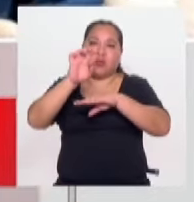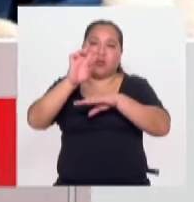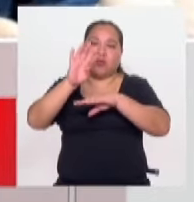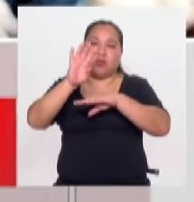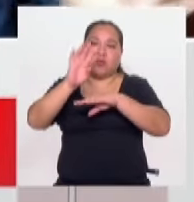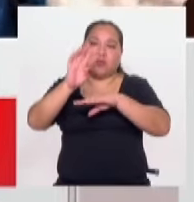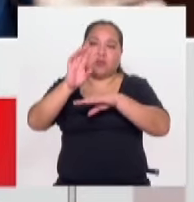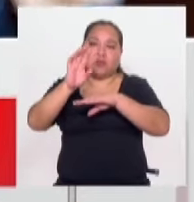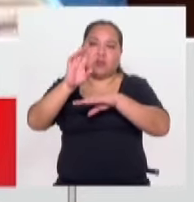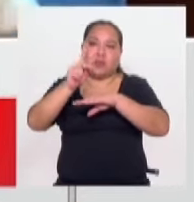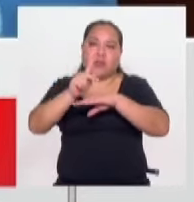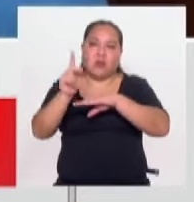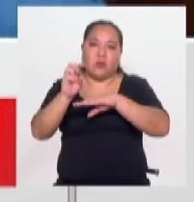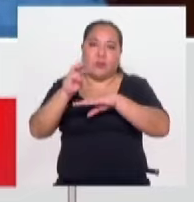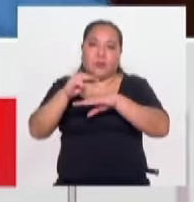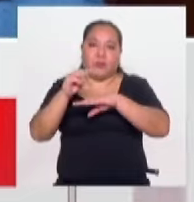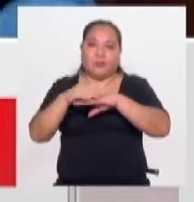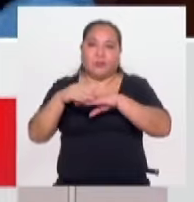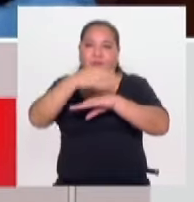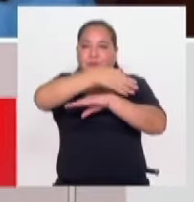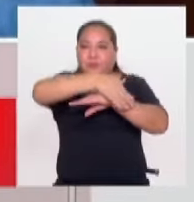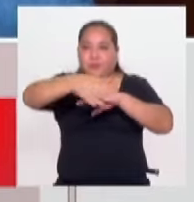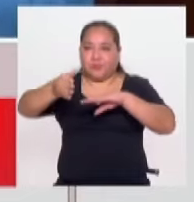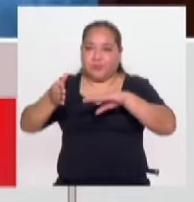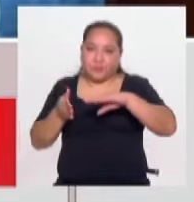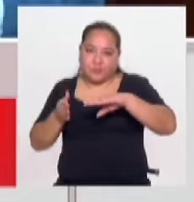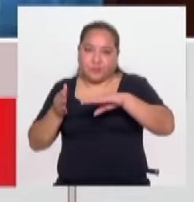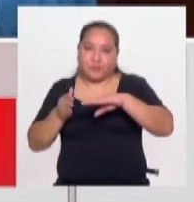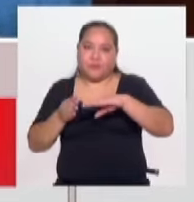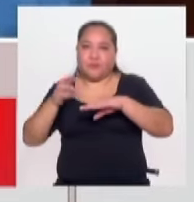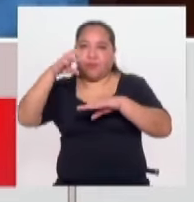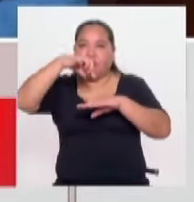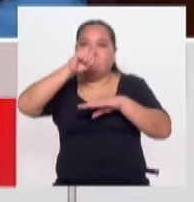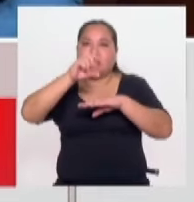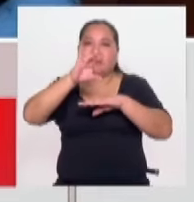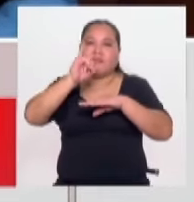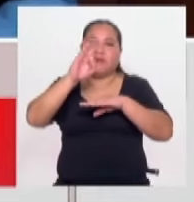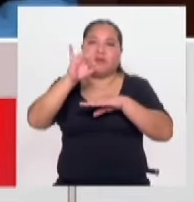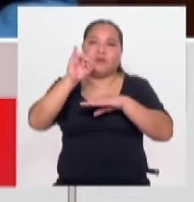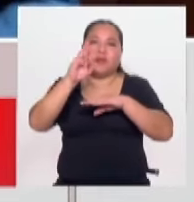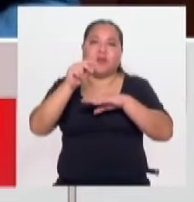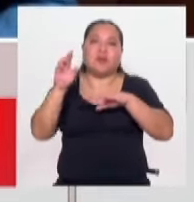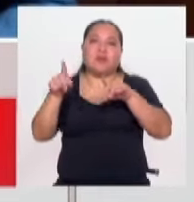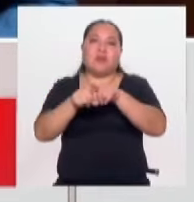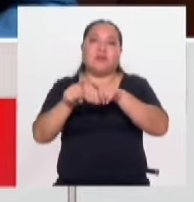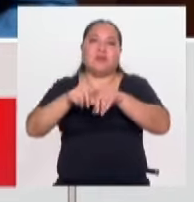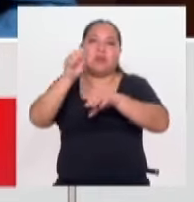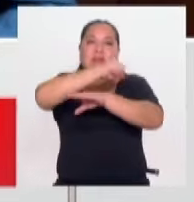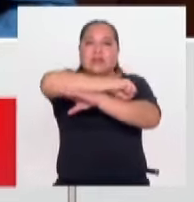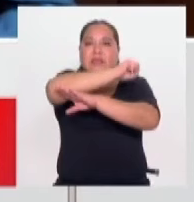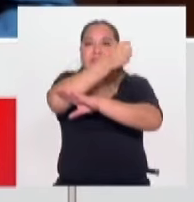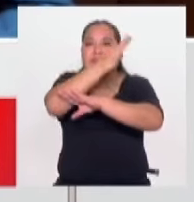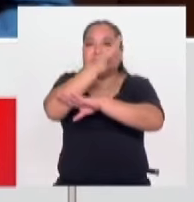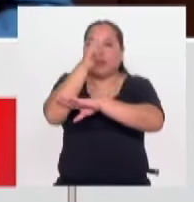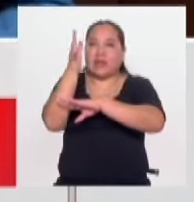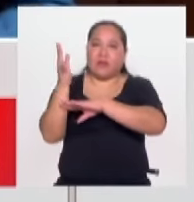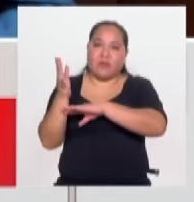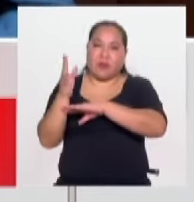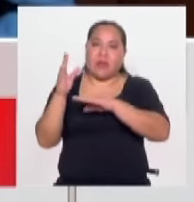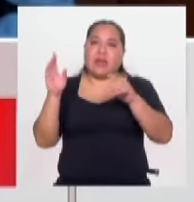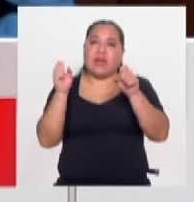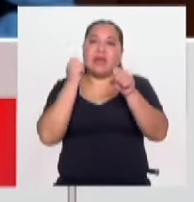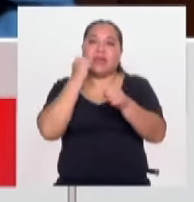comprenden el Pacífico, pero también zonas selváticas. Entonces, ante esto, hay que trabajar en bloque,